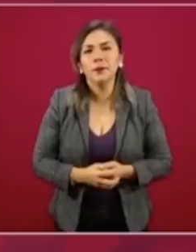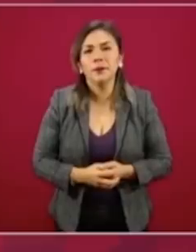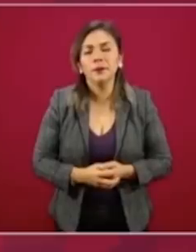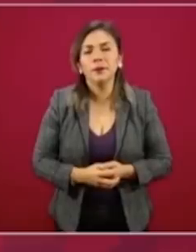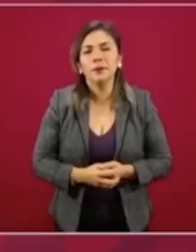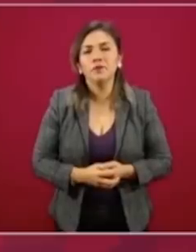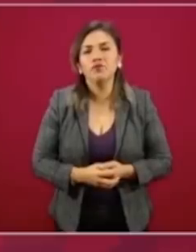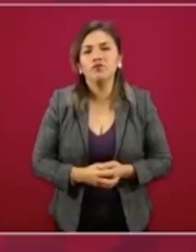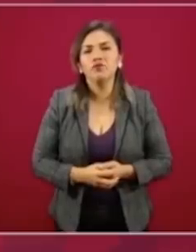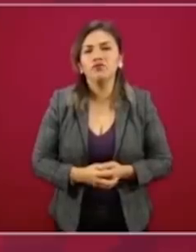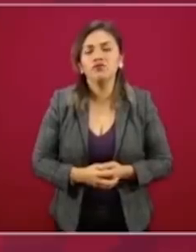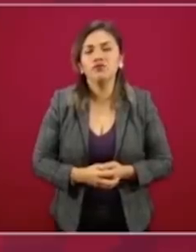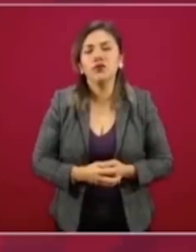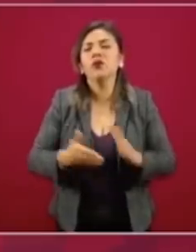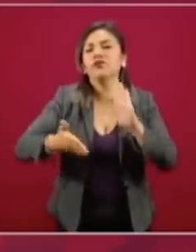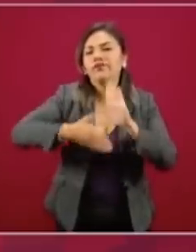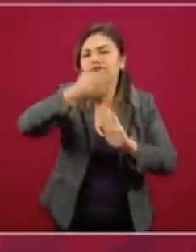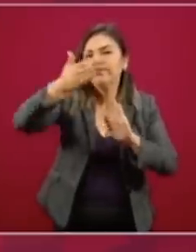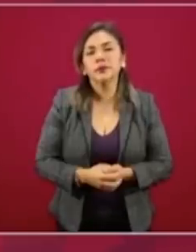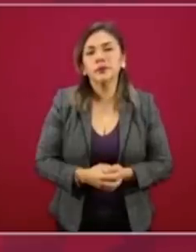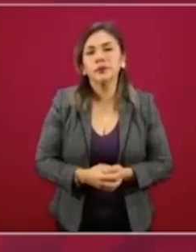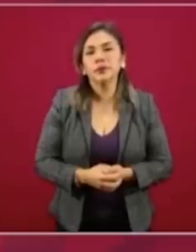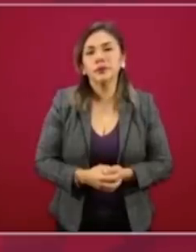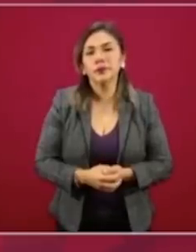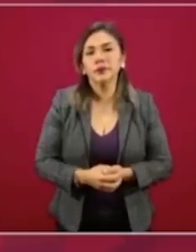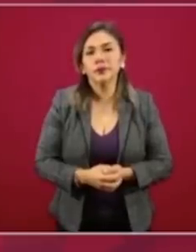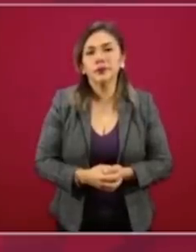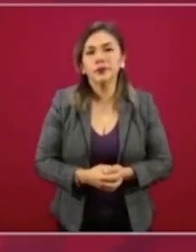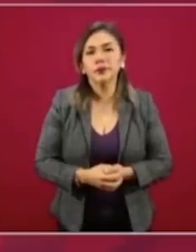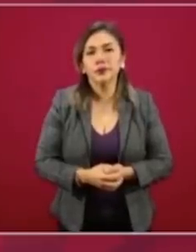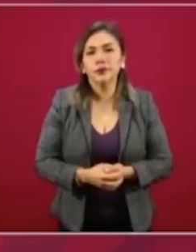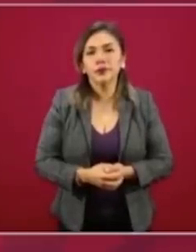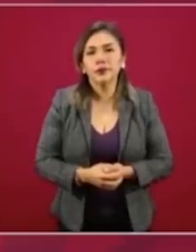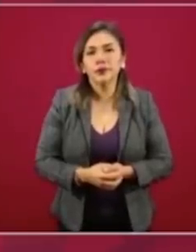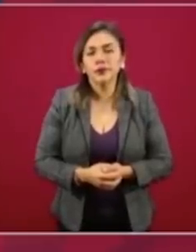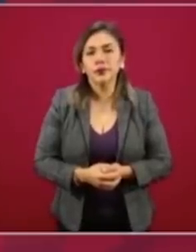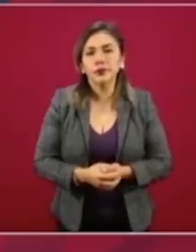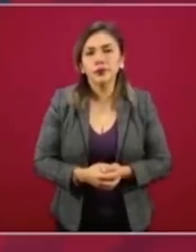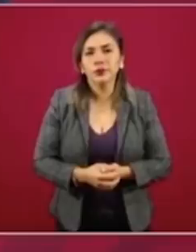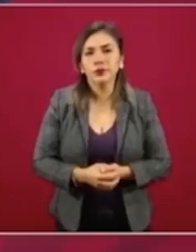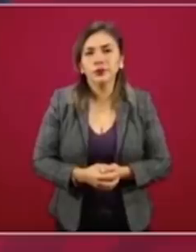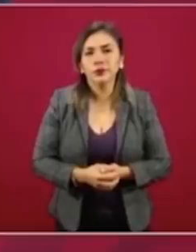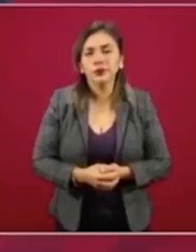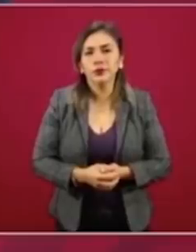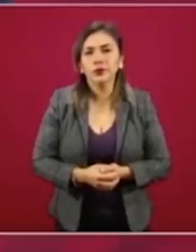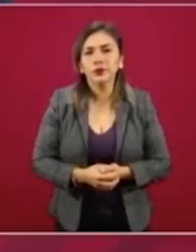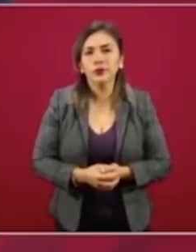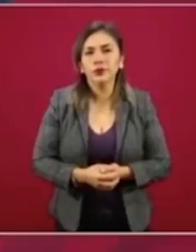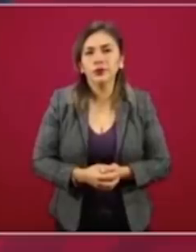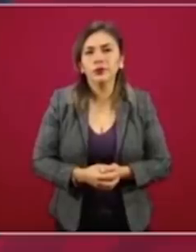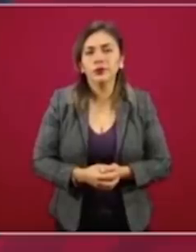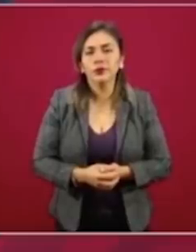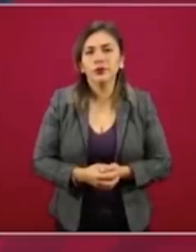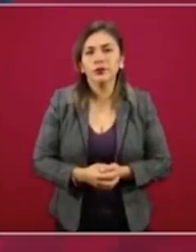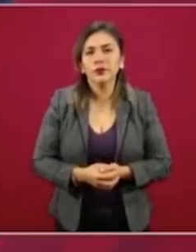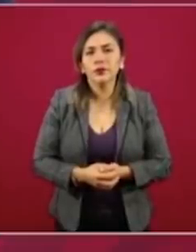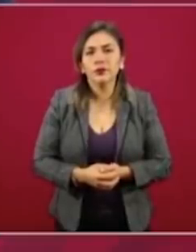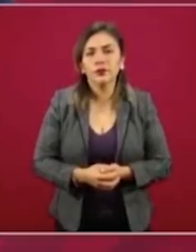la industria de la construcción, las empresas relacionadas